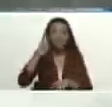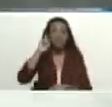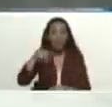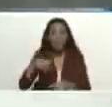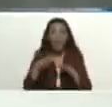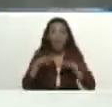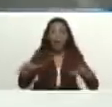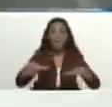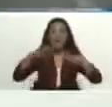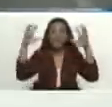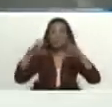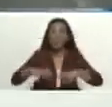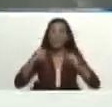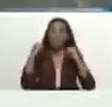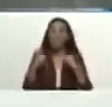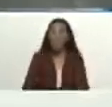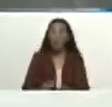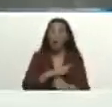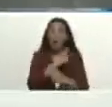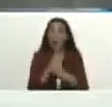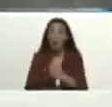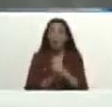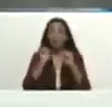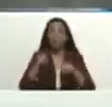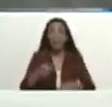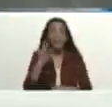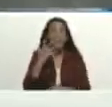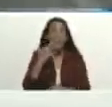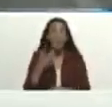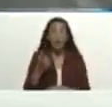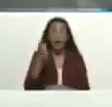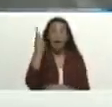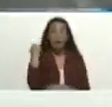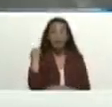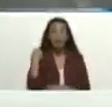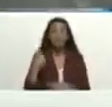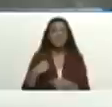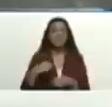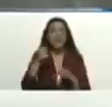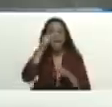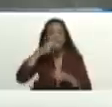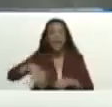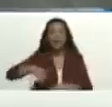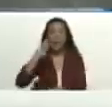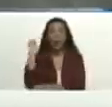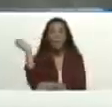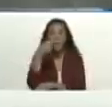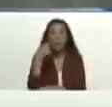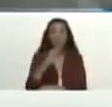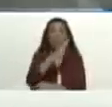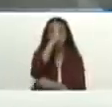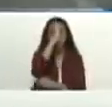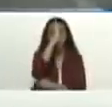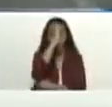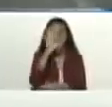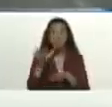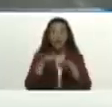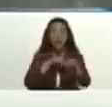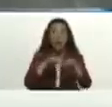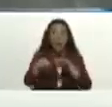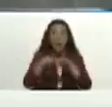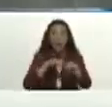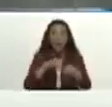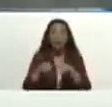magnitud de las lluvias, por ejemplo, que cayeron ayer en el llano venezolano, en